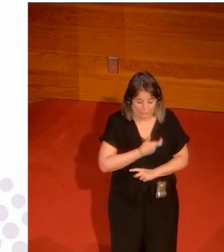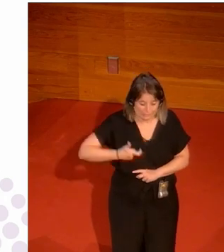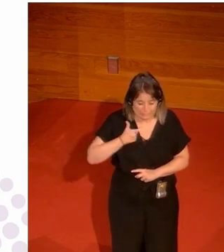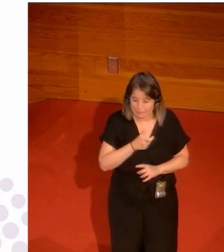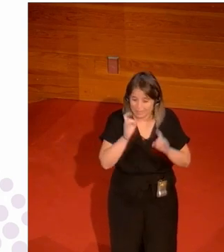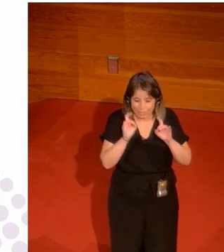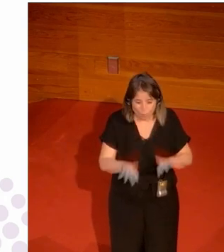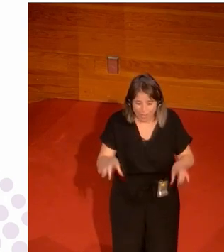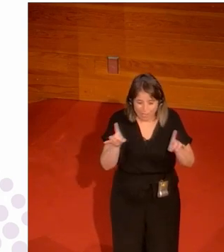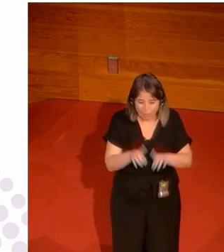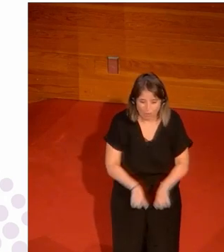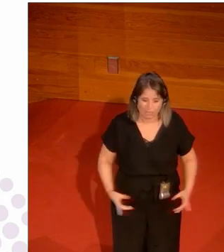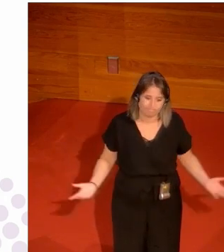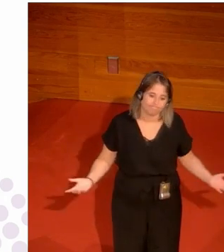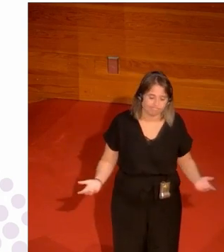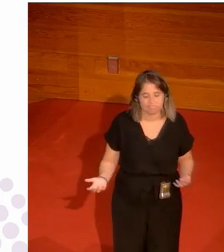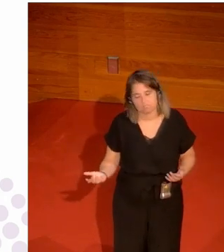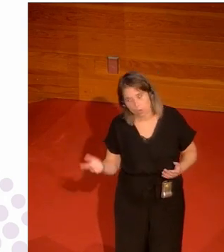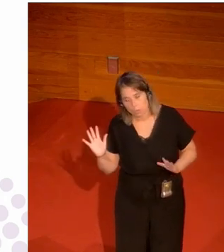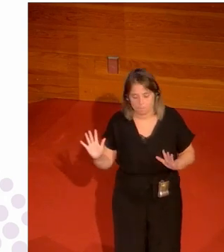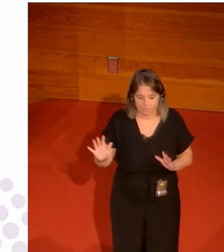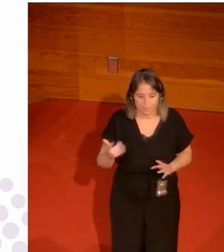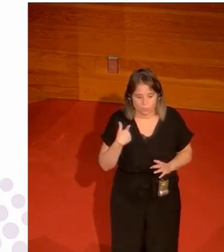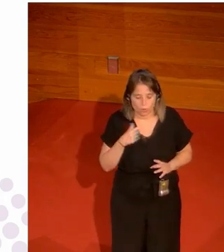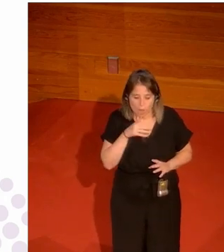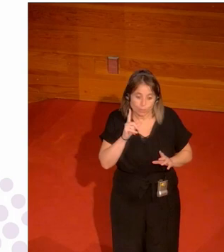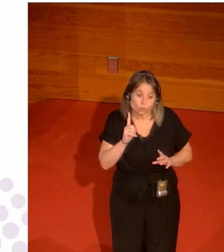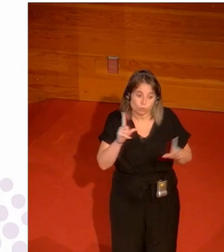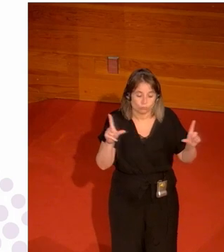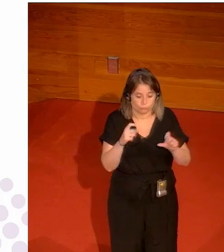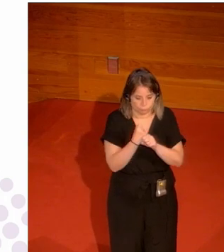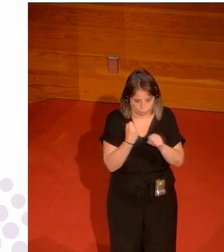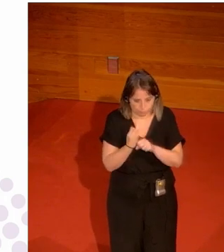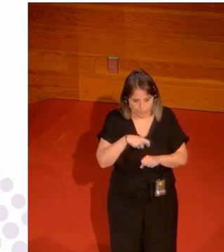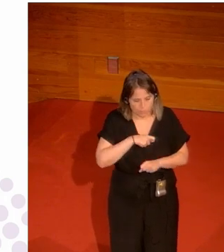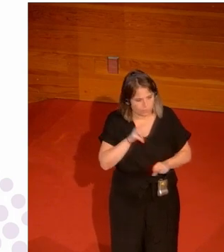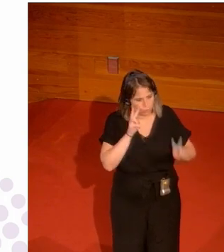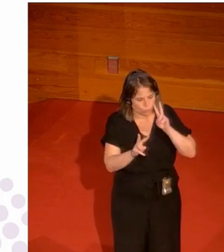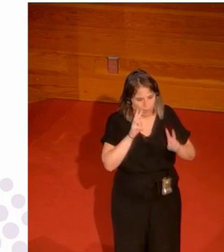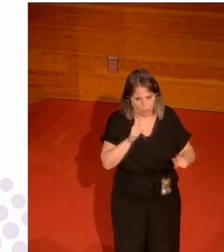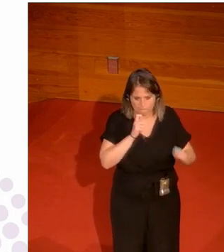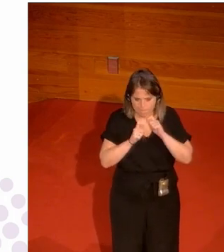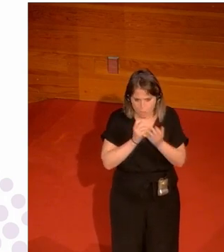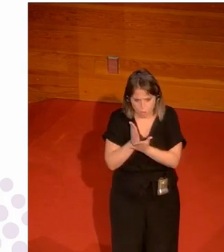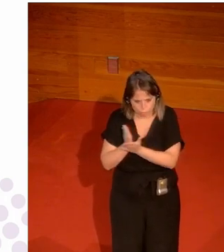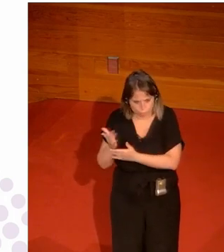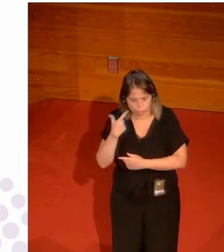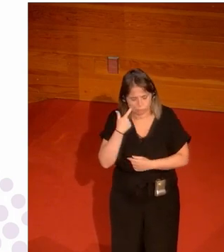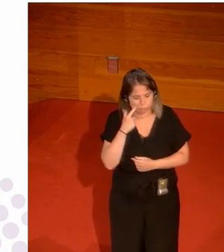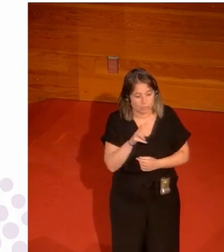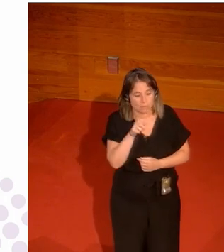es que seguimos igual bueno ahora bueno yo solo trabajo en televisión española pero veo otros medios en donde hay más gente afortunadamente